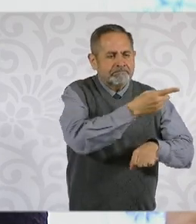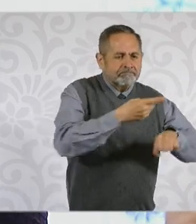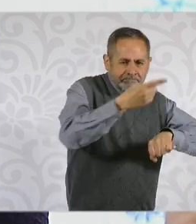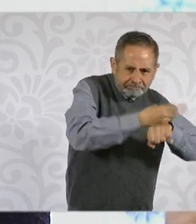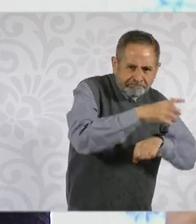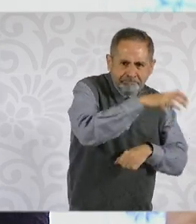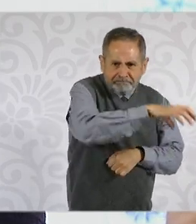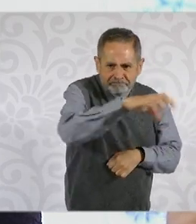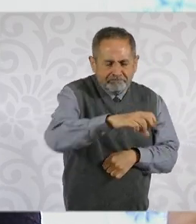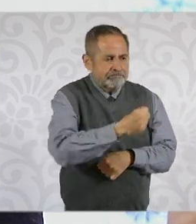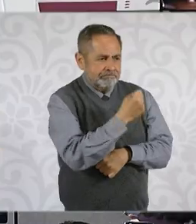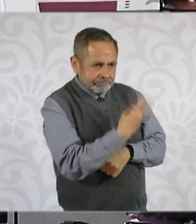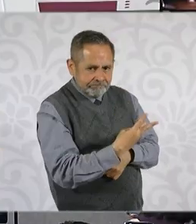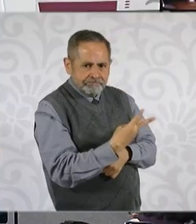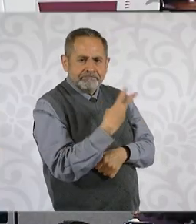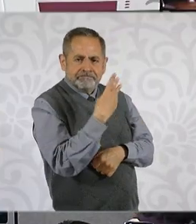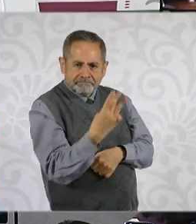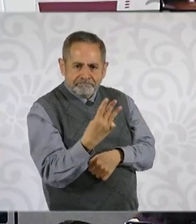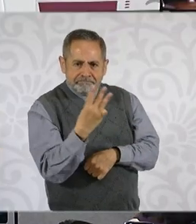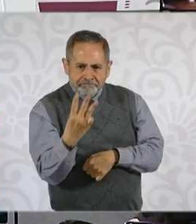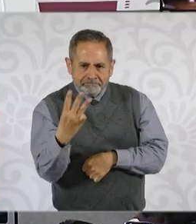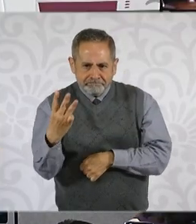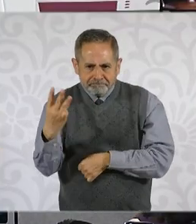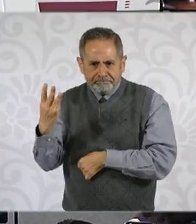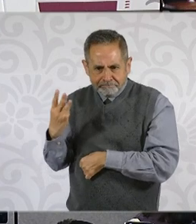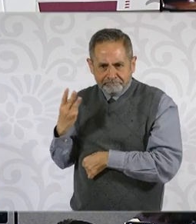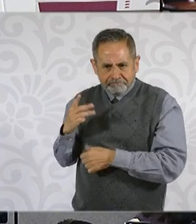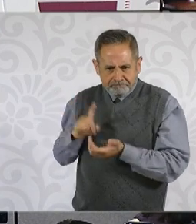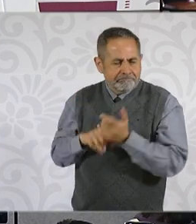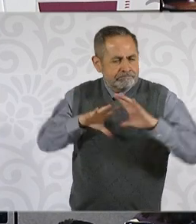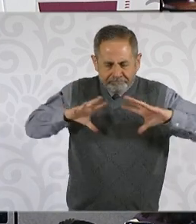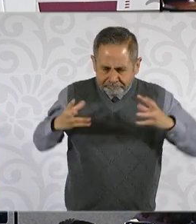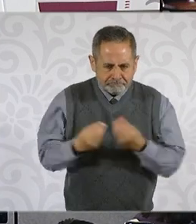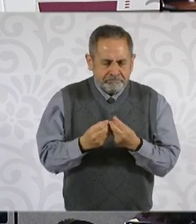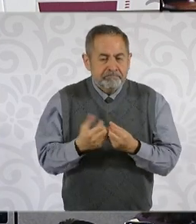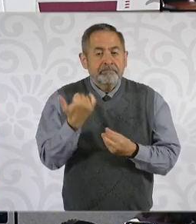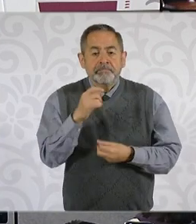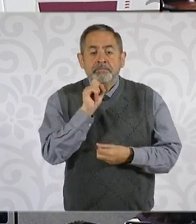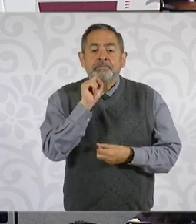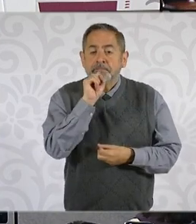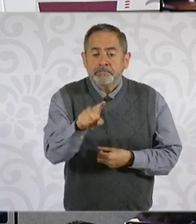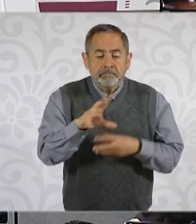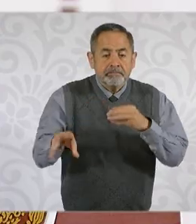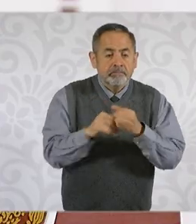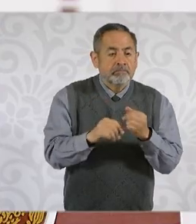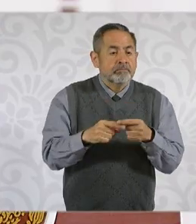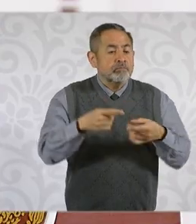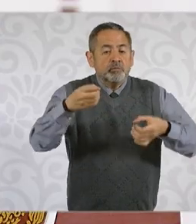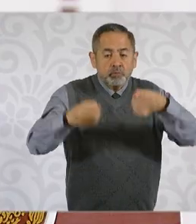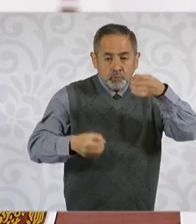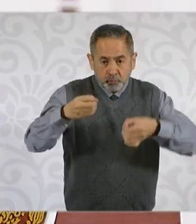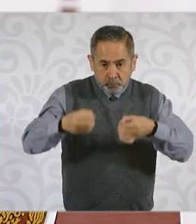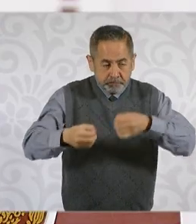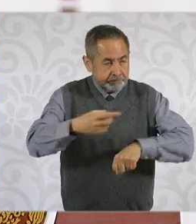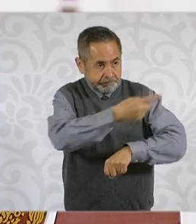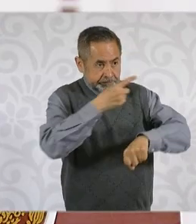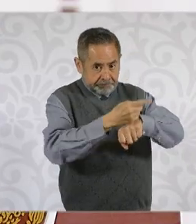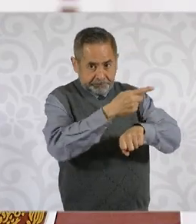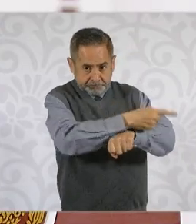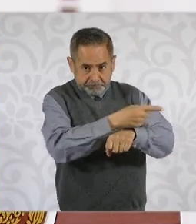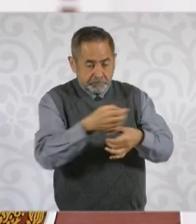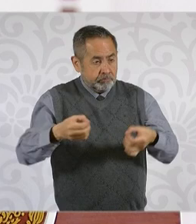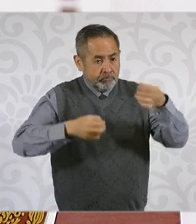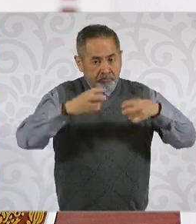Judicial. Y asimismo se obtendrán dos candidaturas por cada cargo de juez de distrito y